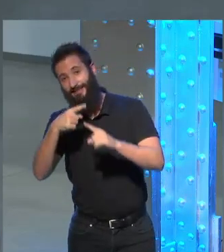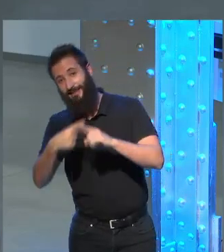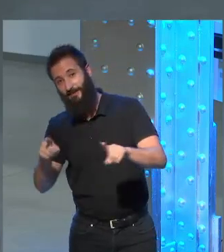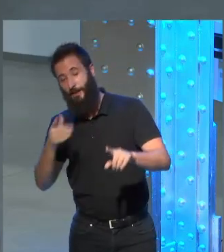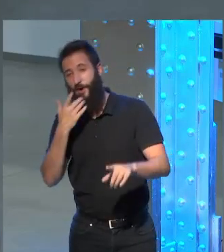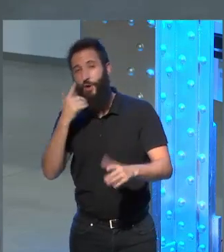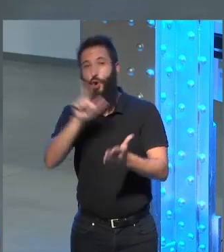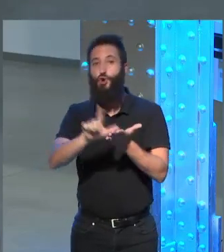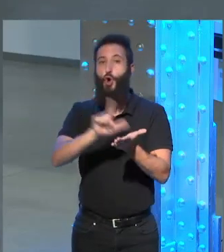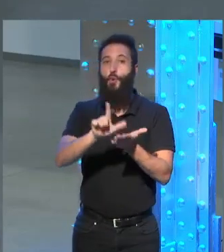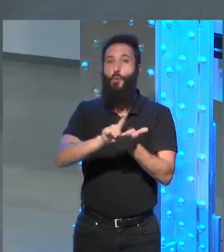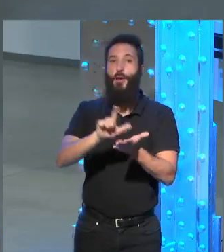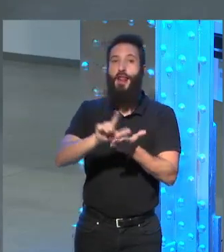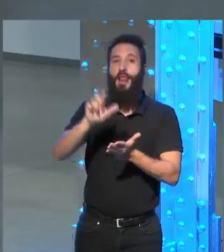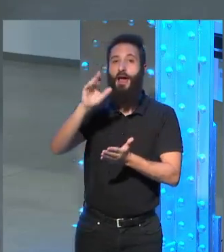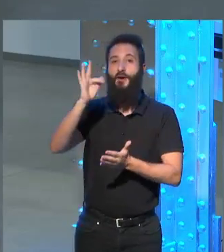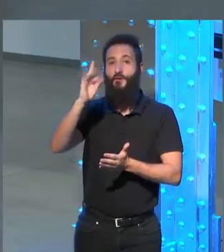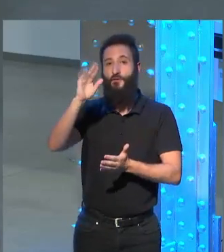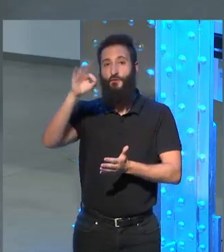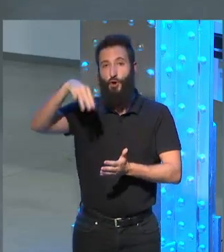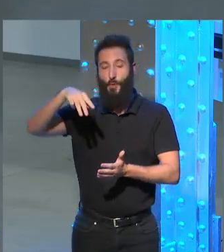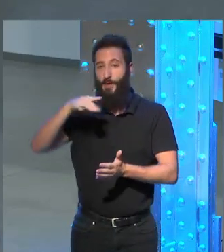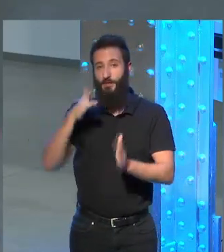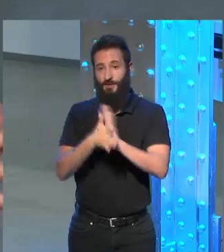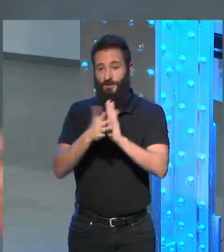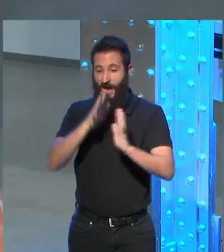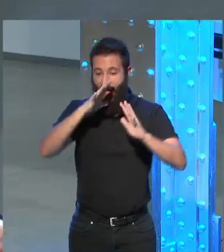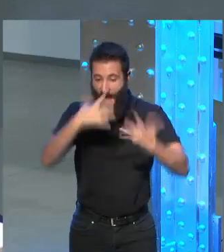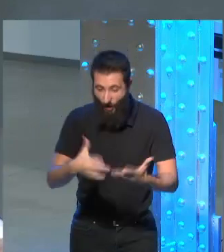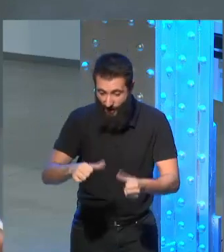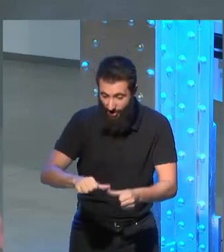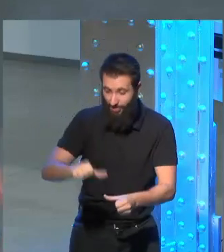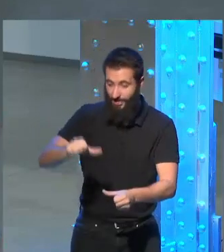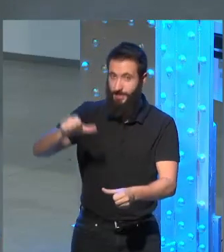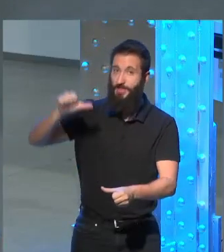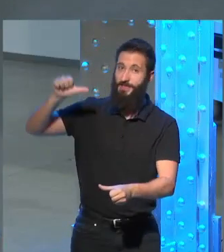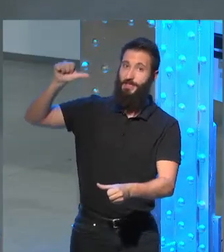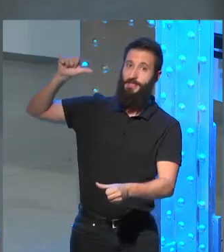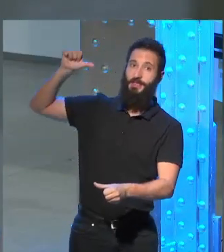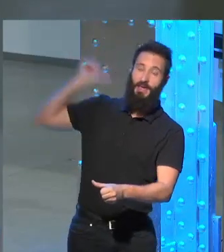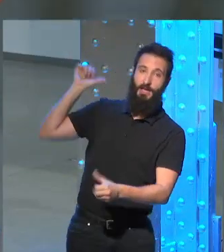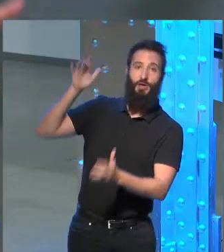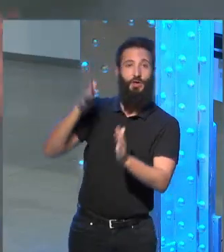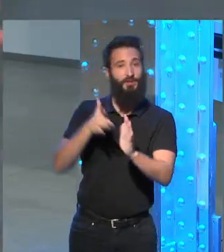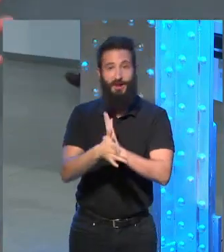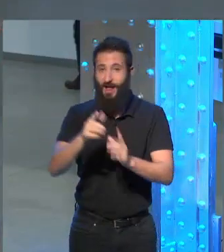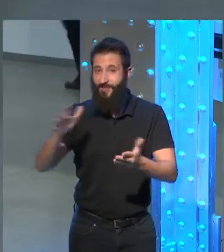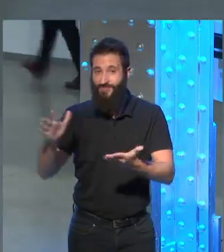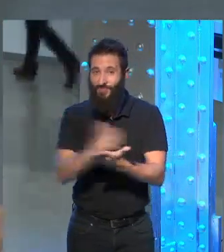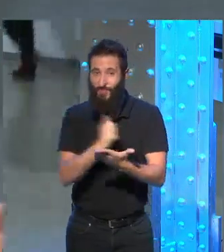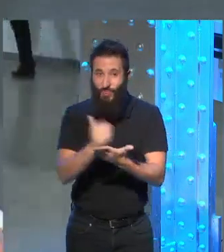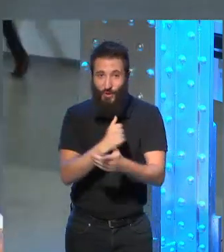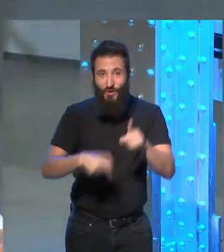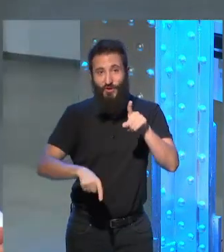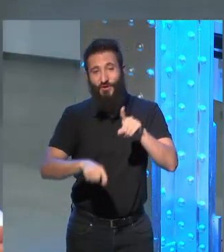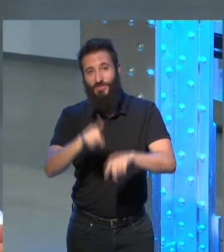novela de Fogner por ejemplo retroceder retroceder del presente hacia el pasado y todo eso en función estrictamente